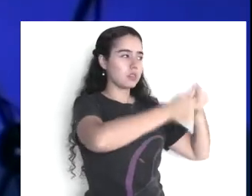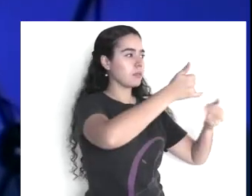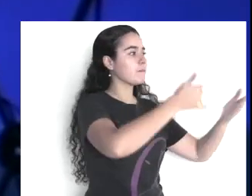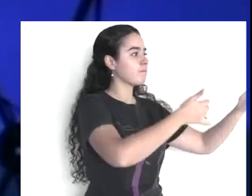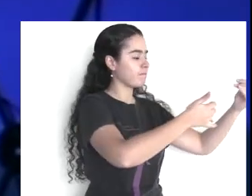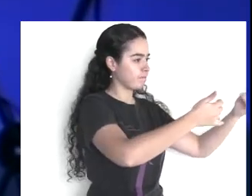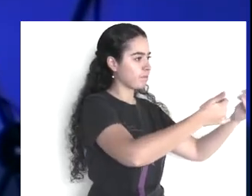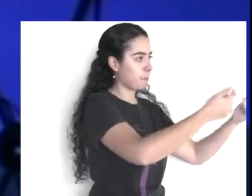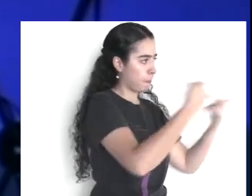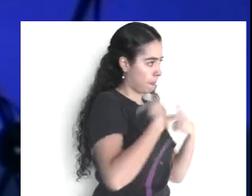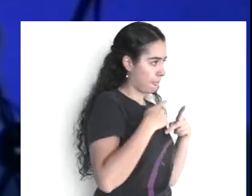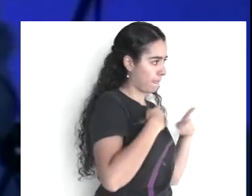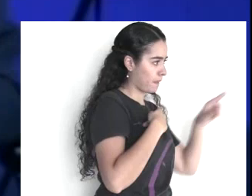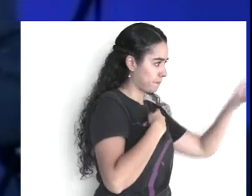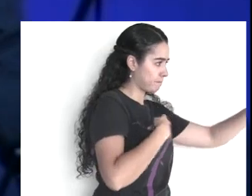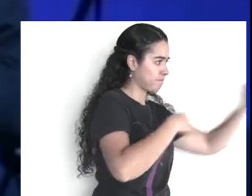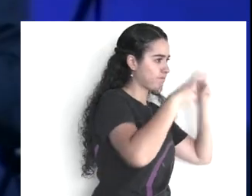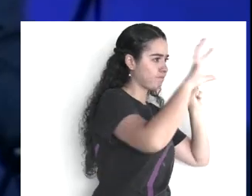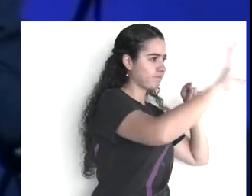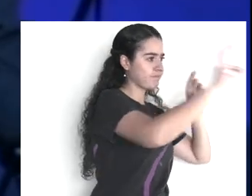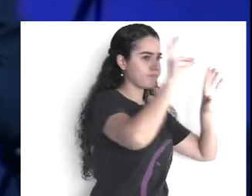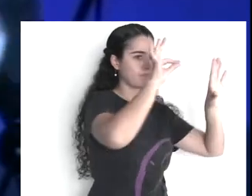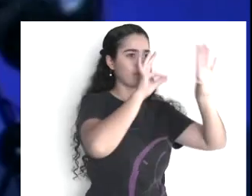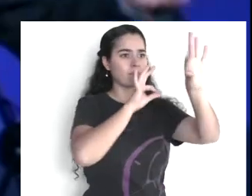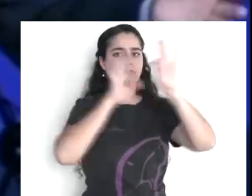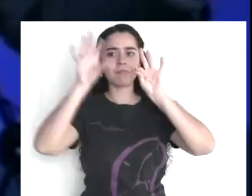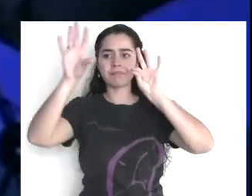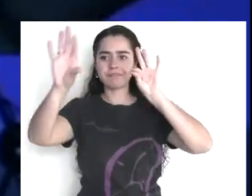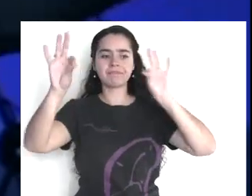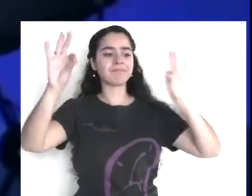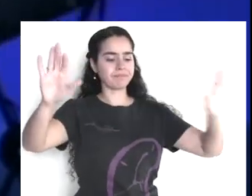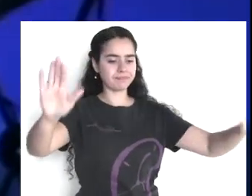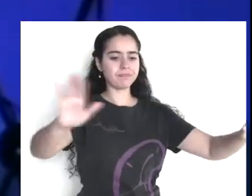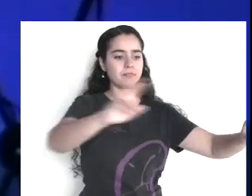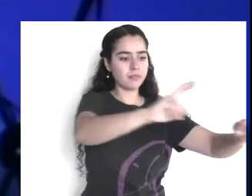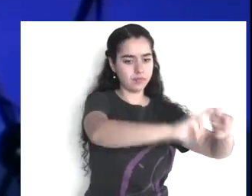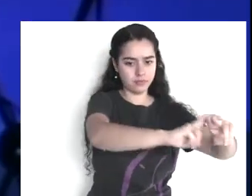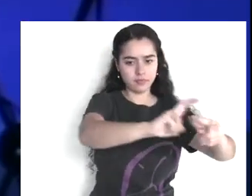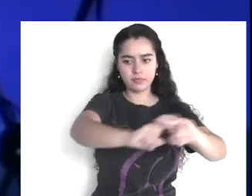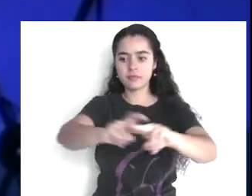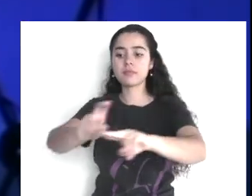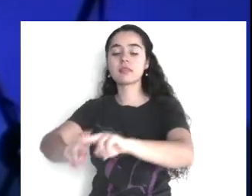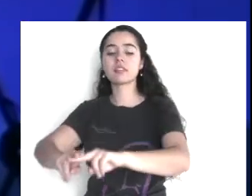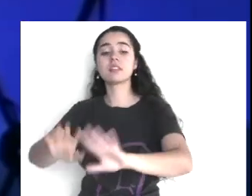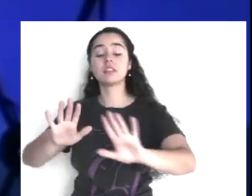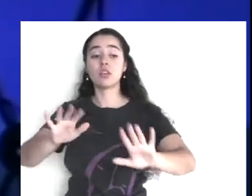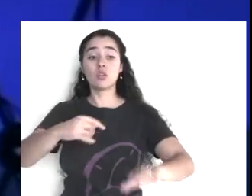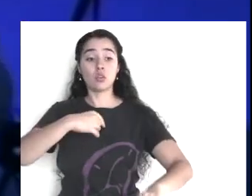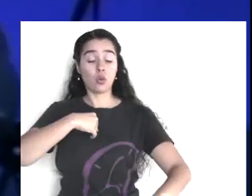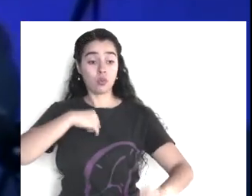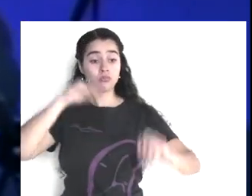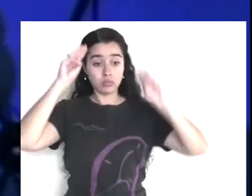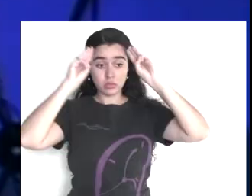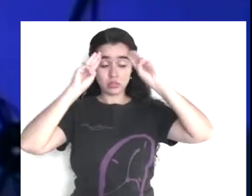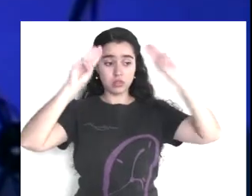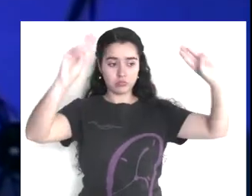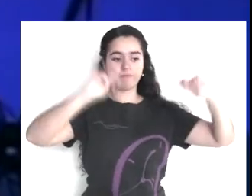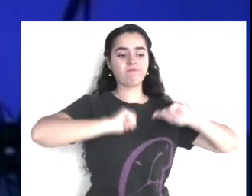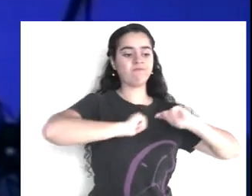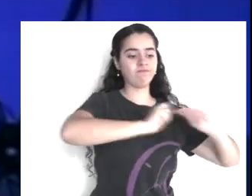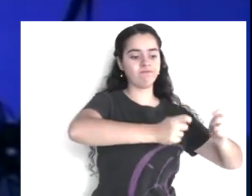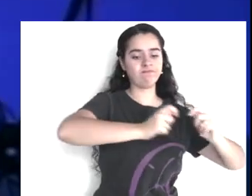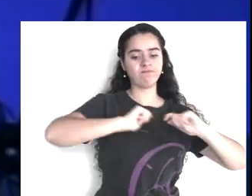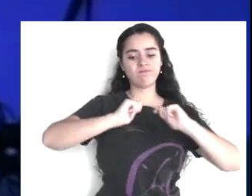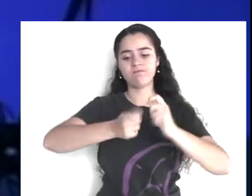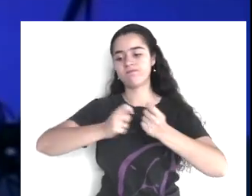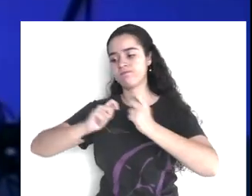y entonces, mandé a vuestros jueces, que es un juez, a ver, que es un juez, es una persona, que está allí,